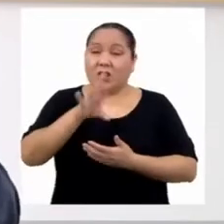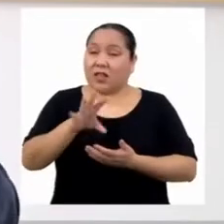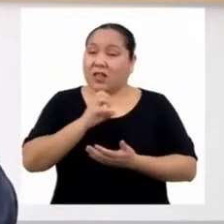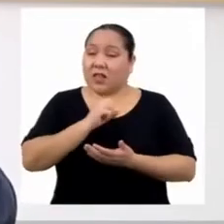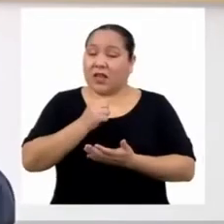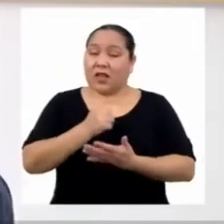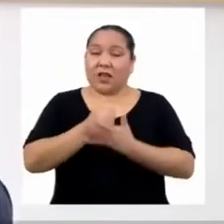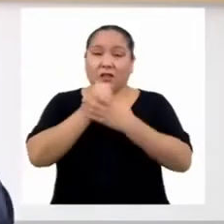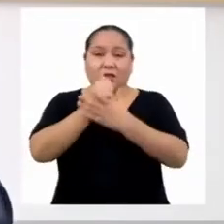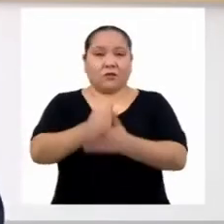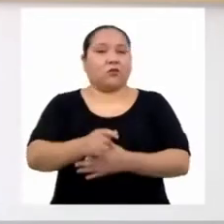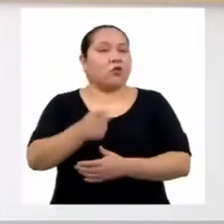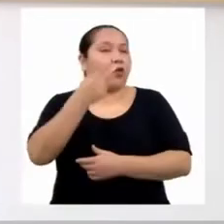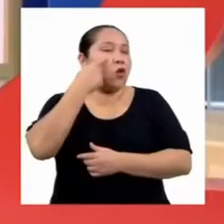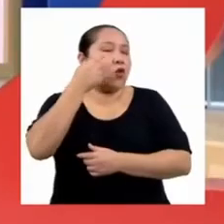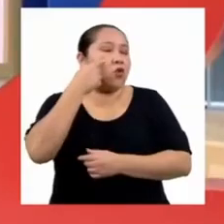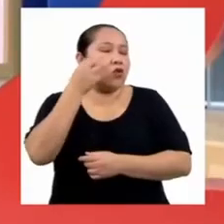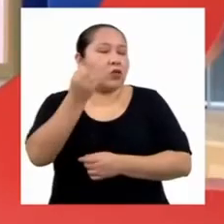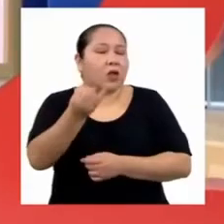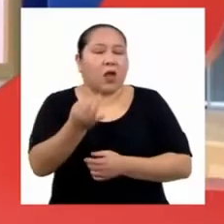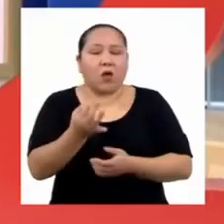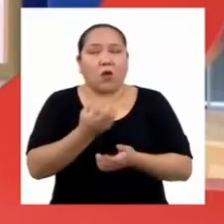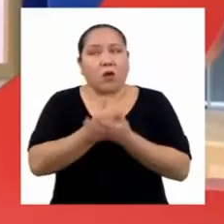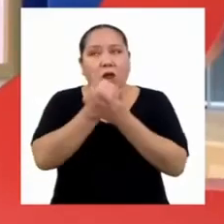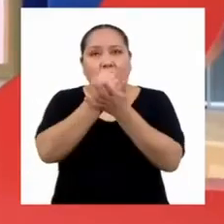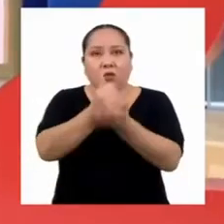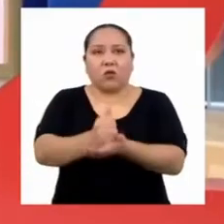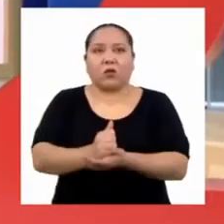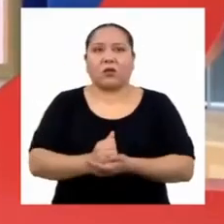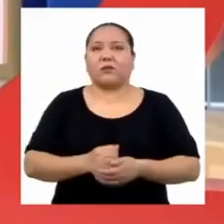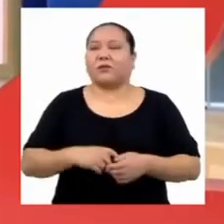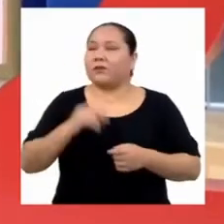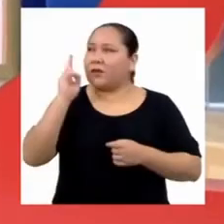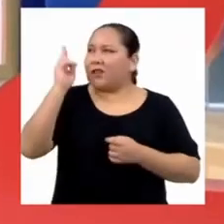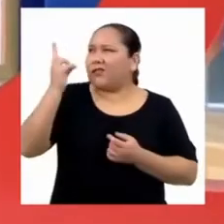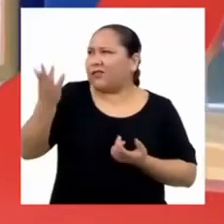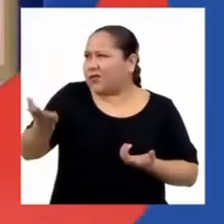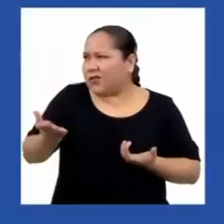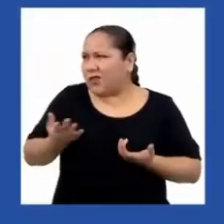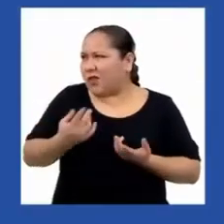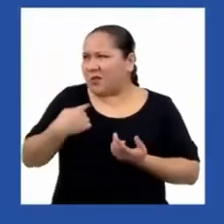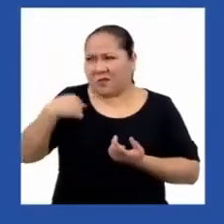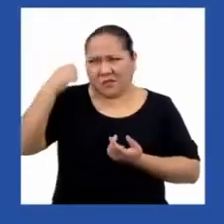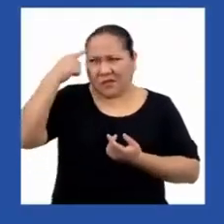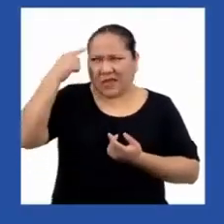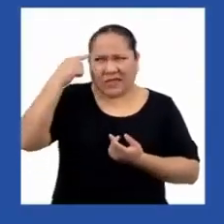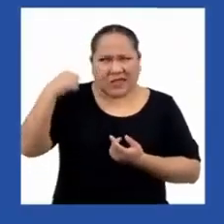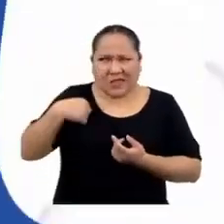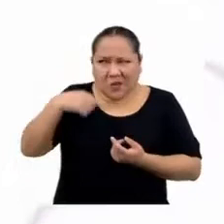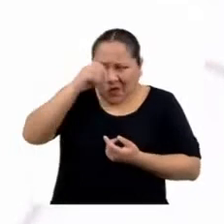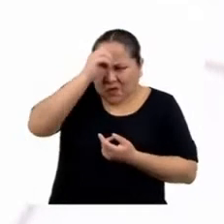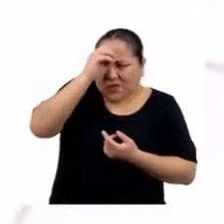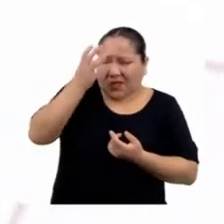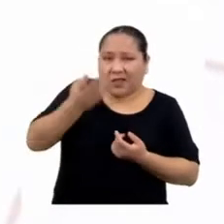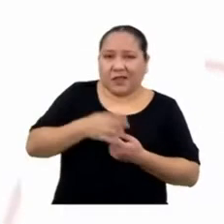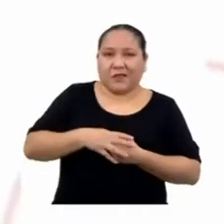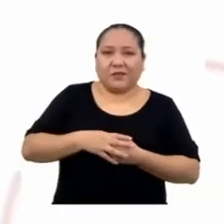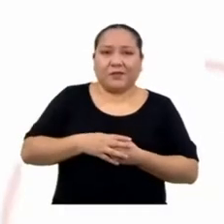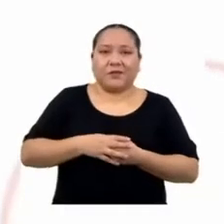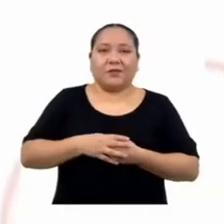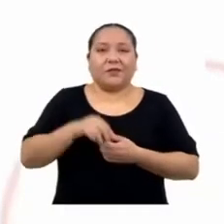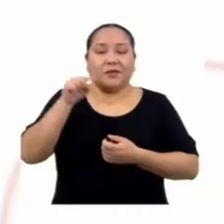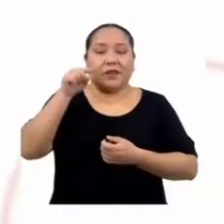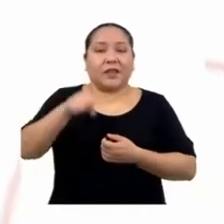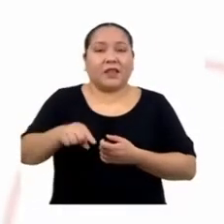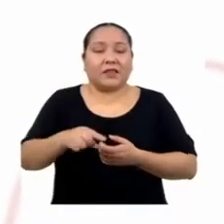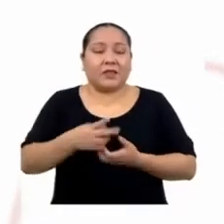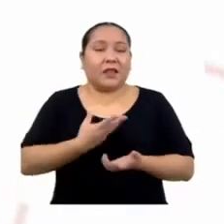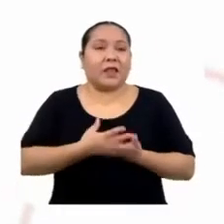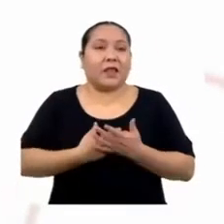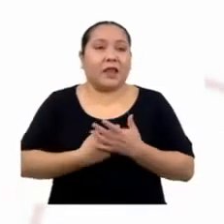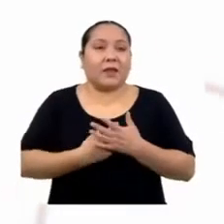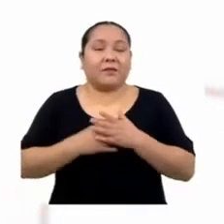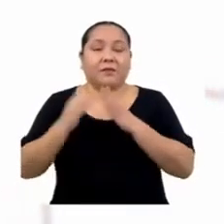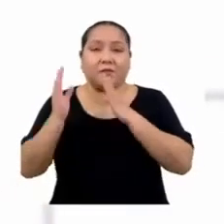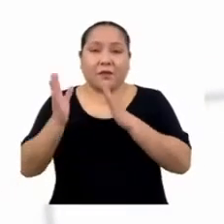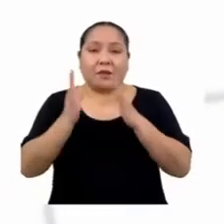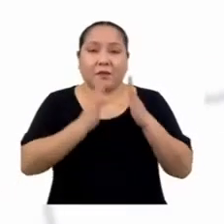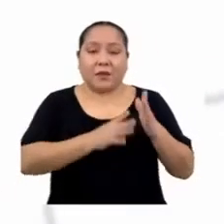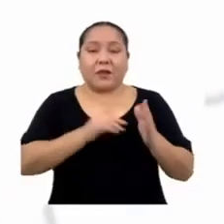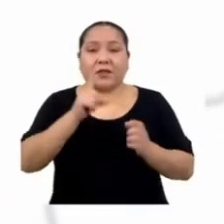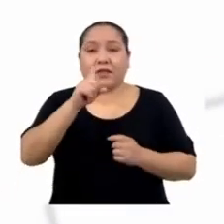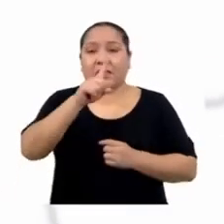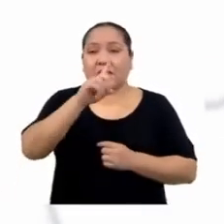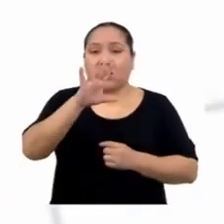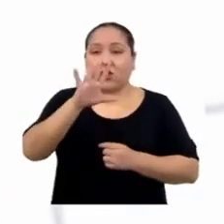¿Conoces alguno de esos beneficios? Profesor, me subestima un poquito. Realizar actividad física en un promedio de